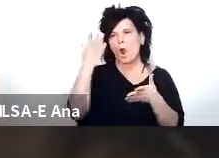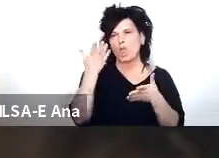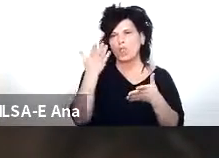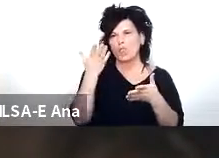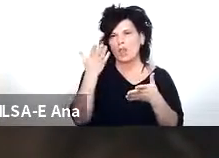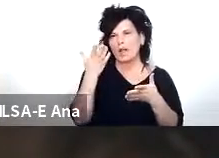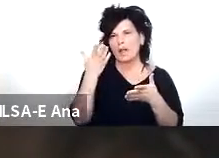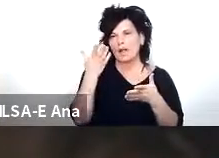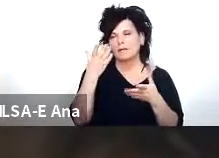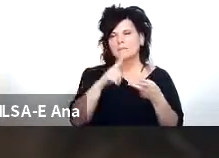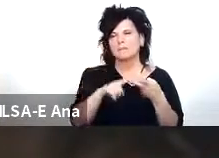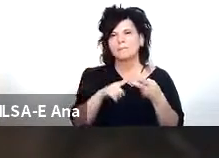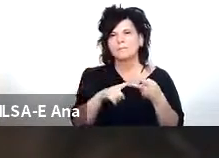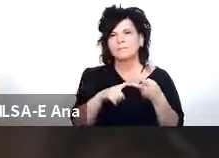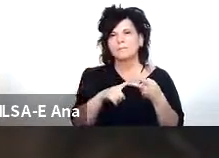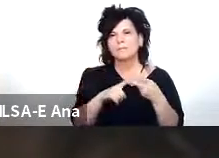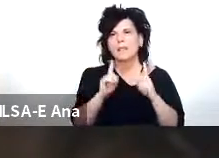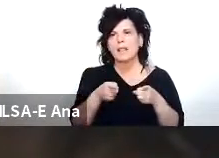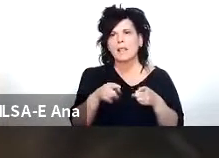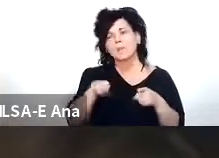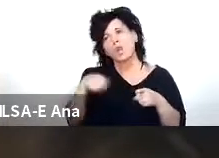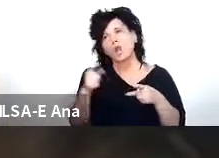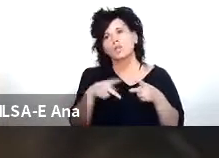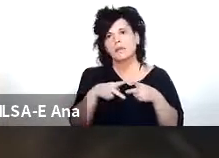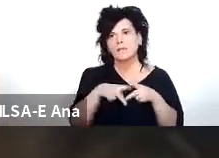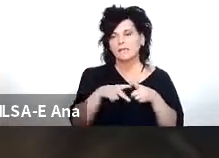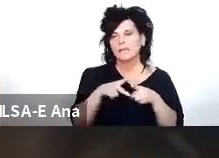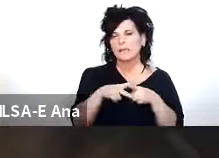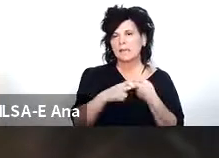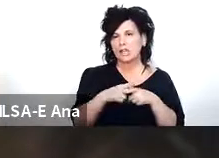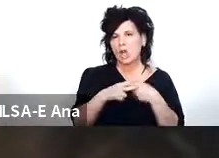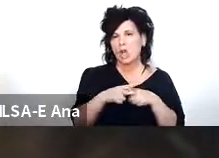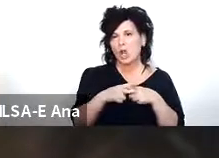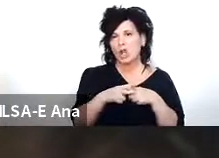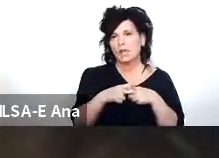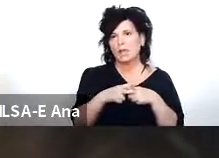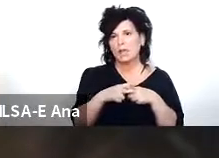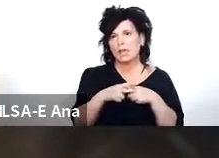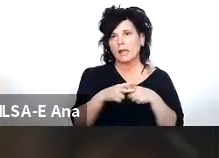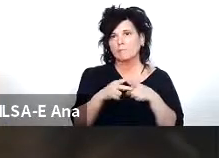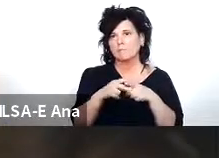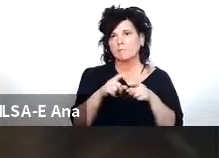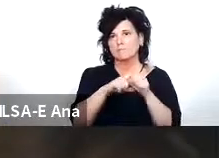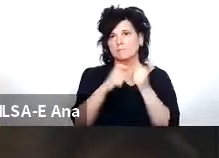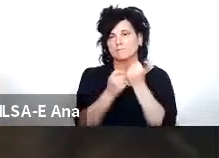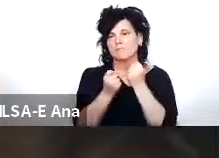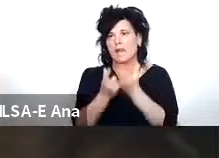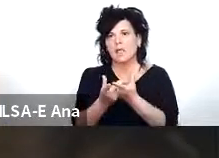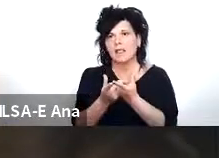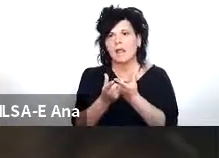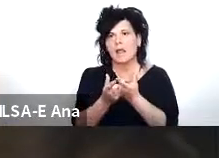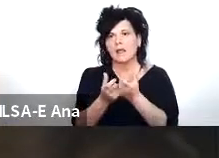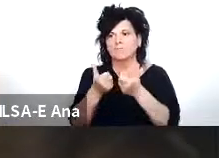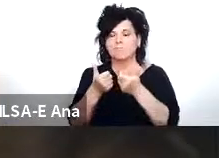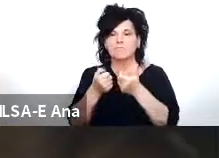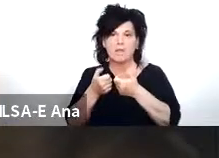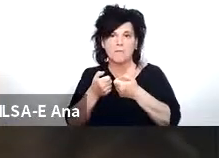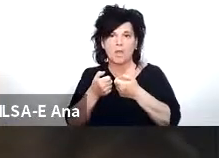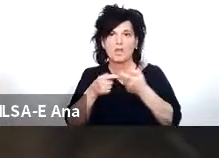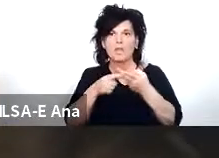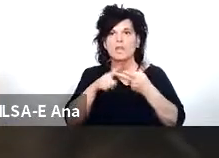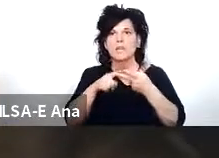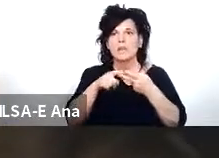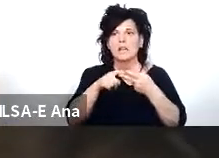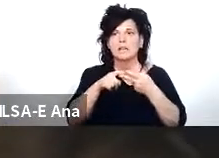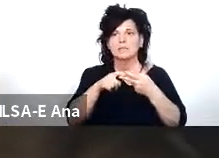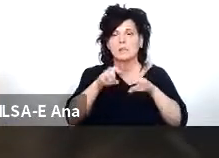capacidad hoy en día pero hay otras tecnologías que dan algunos que brindan servicios sobre los pares telefónicos sobre los los cables